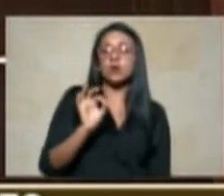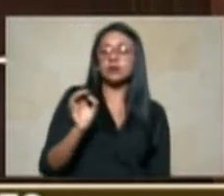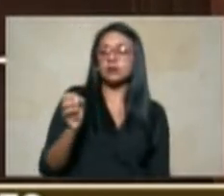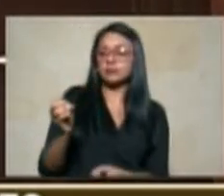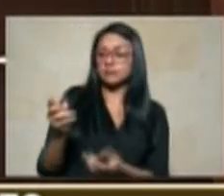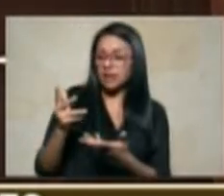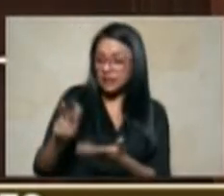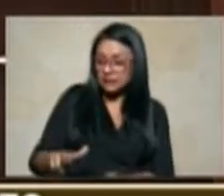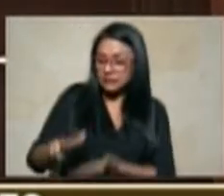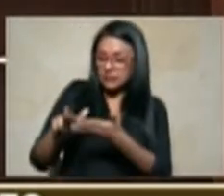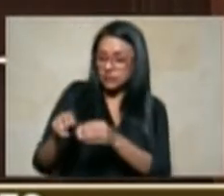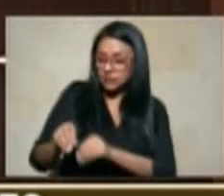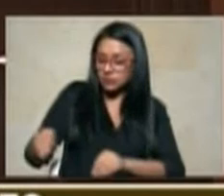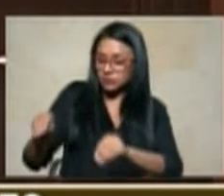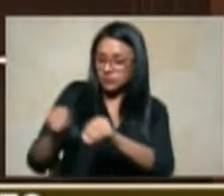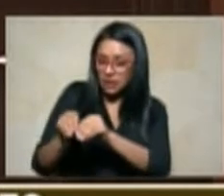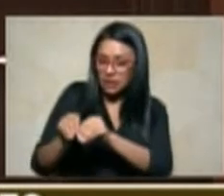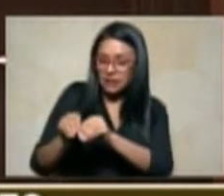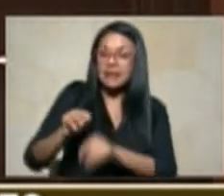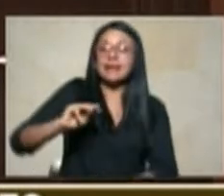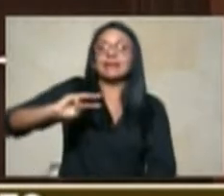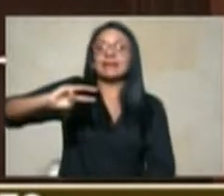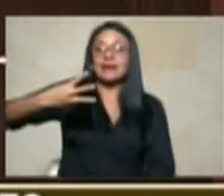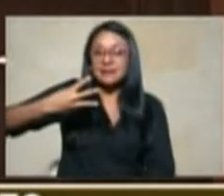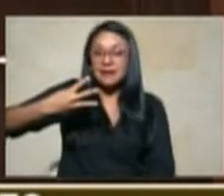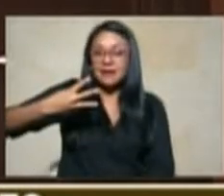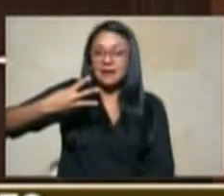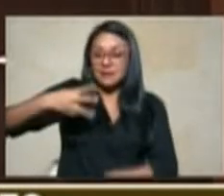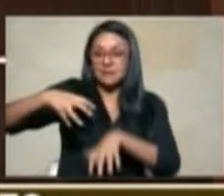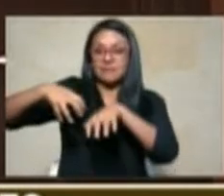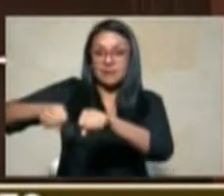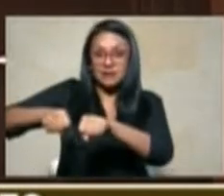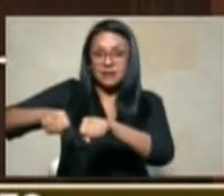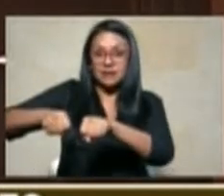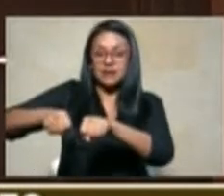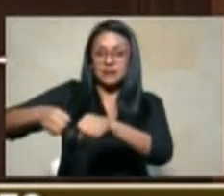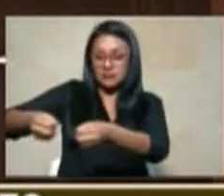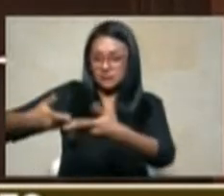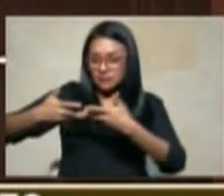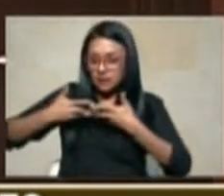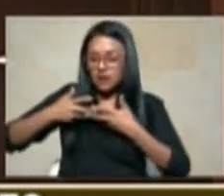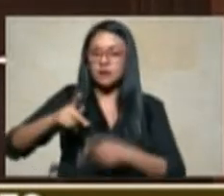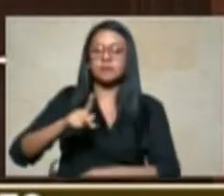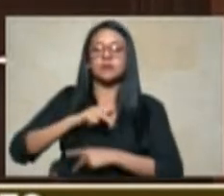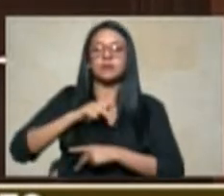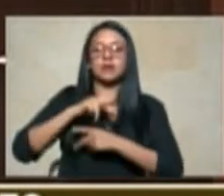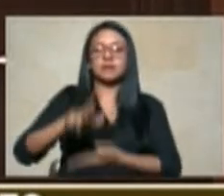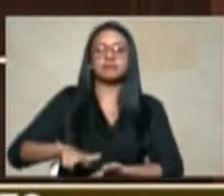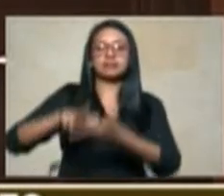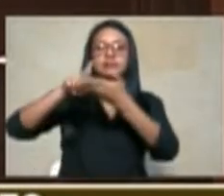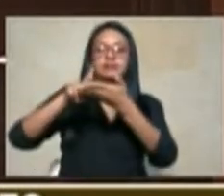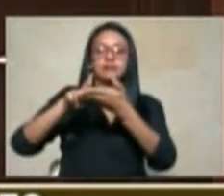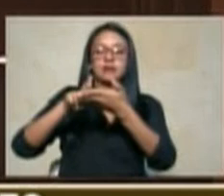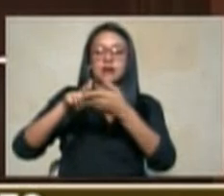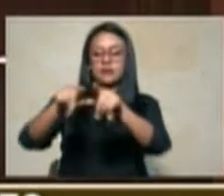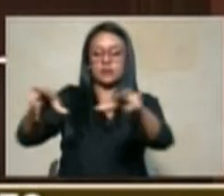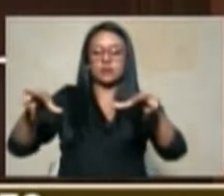tercero de buena fe se le conserva su propiedad o su posesión en el predio que había adquirido